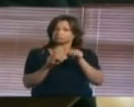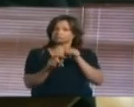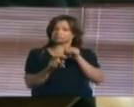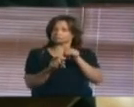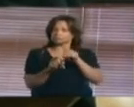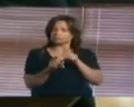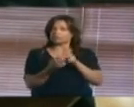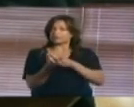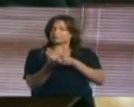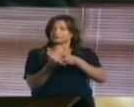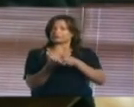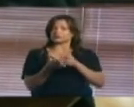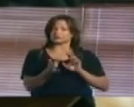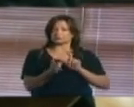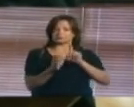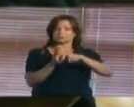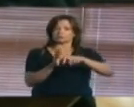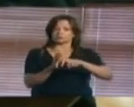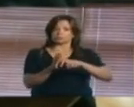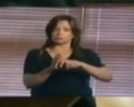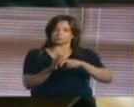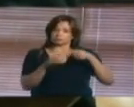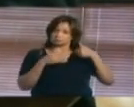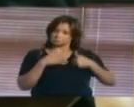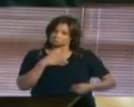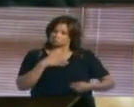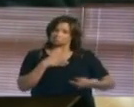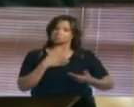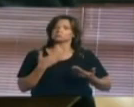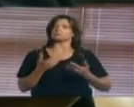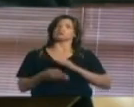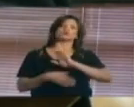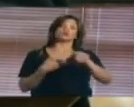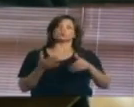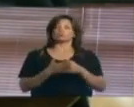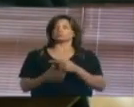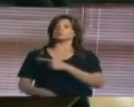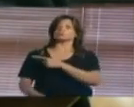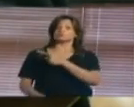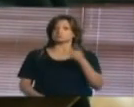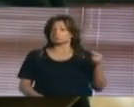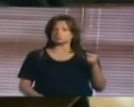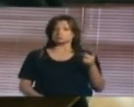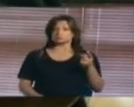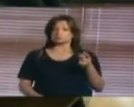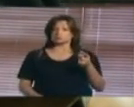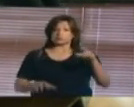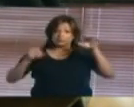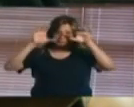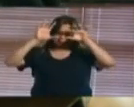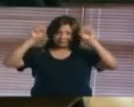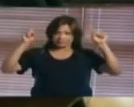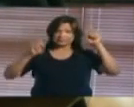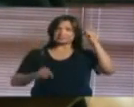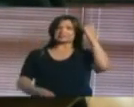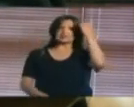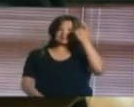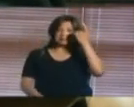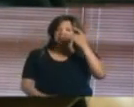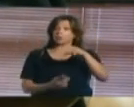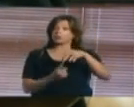ella me uno yo y a todos ustedes y al señor presidente en particular